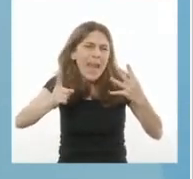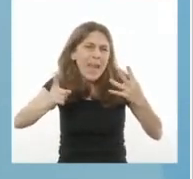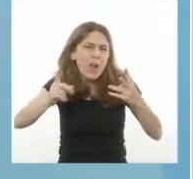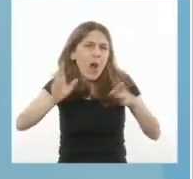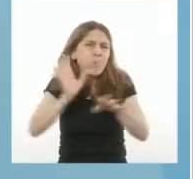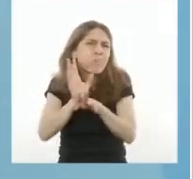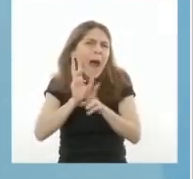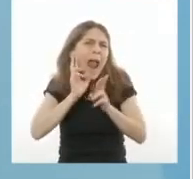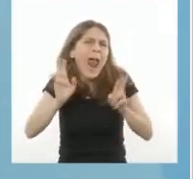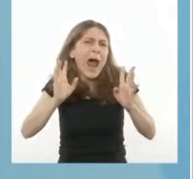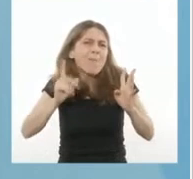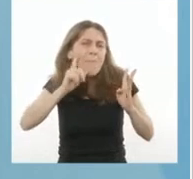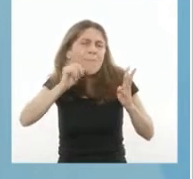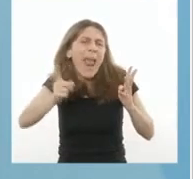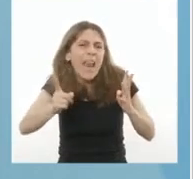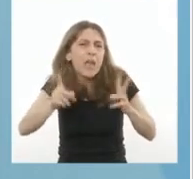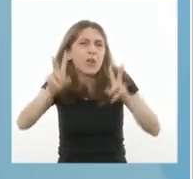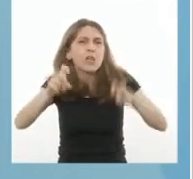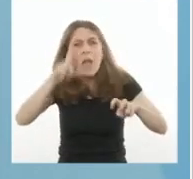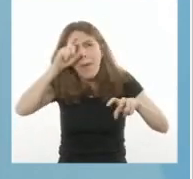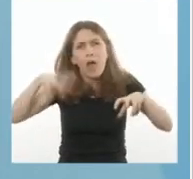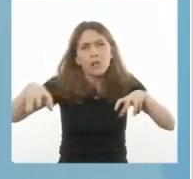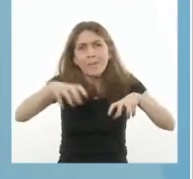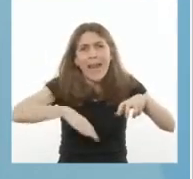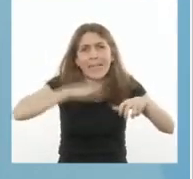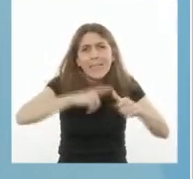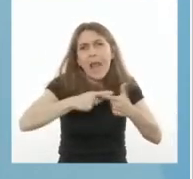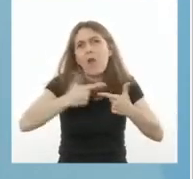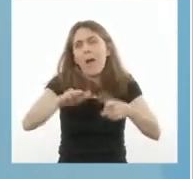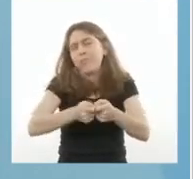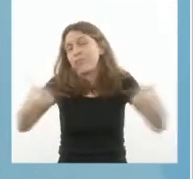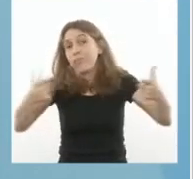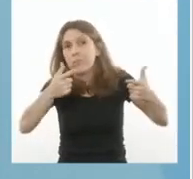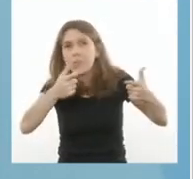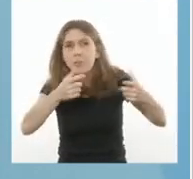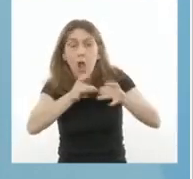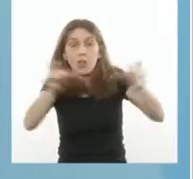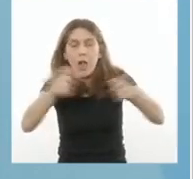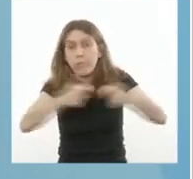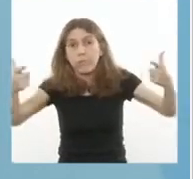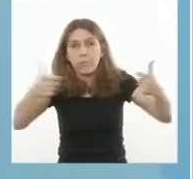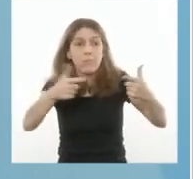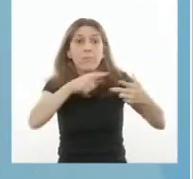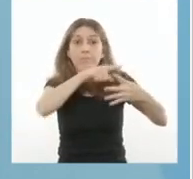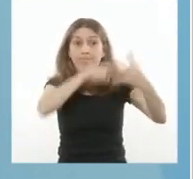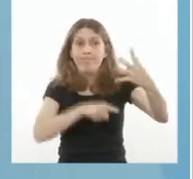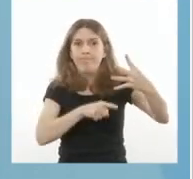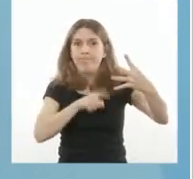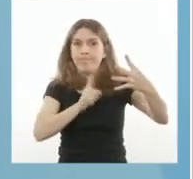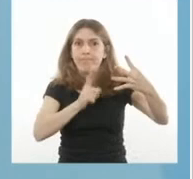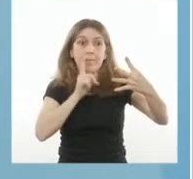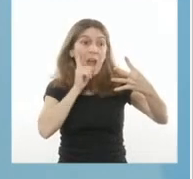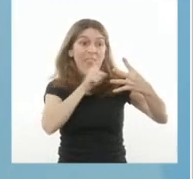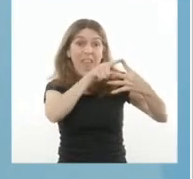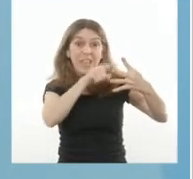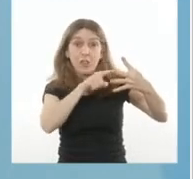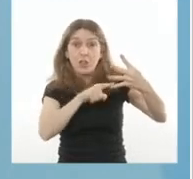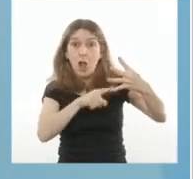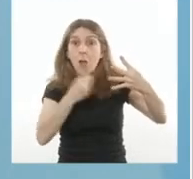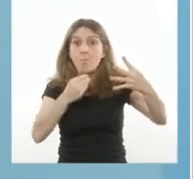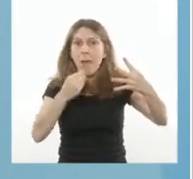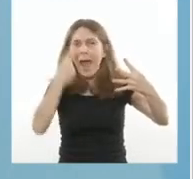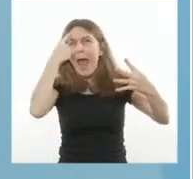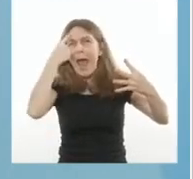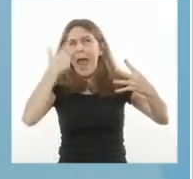sanitaria. Teniendo en cuenta esa realidad, para el conjunto del país se